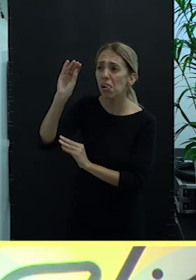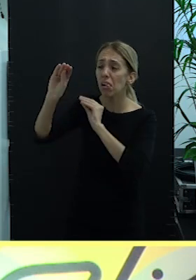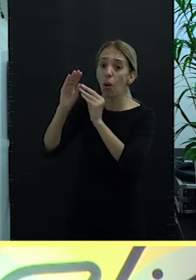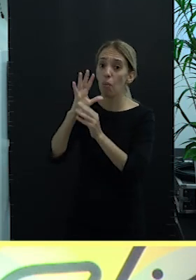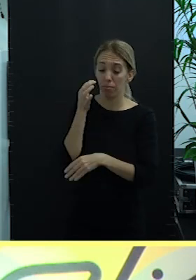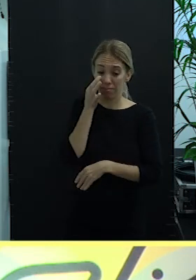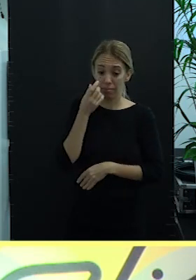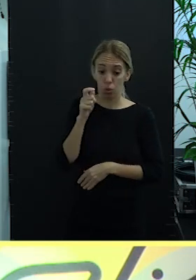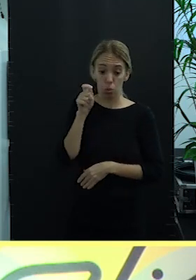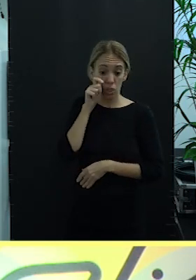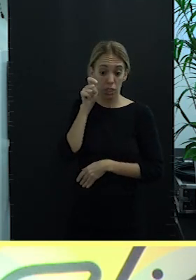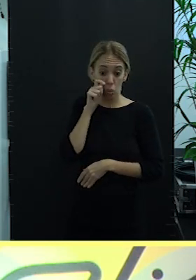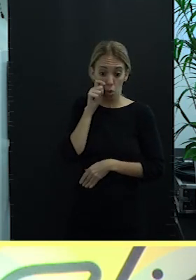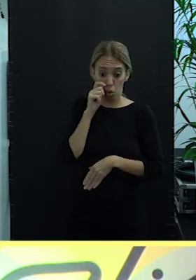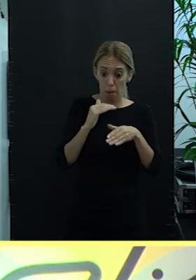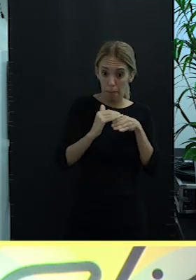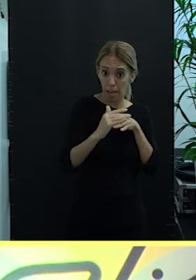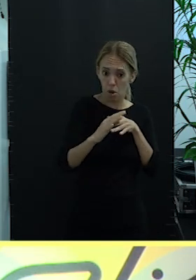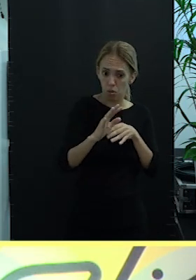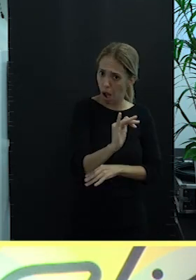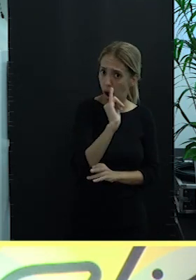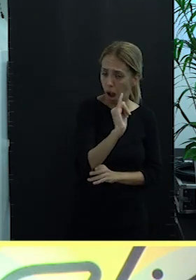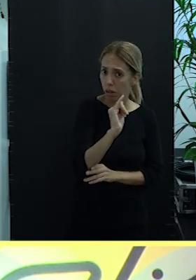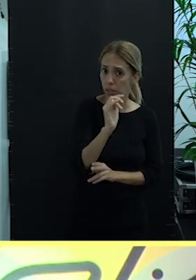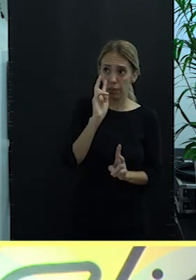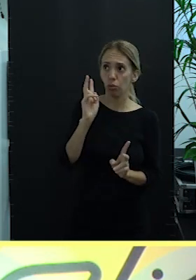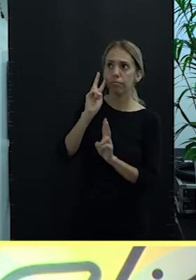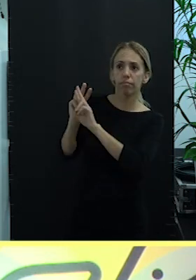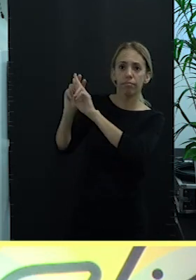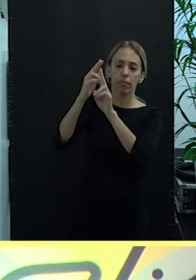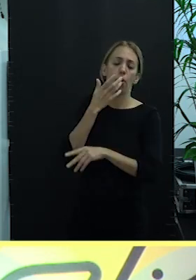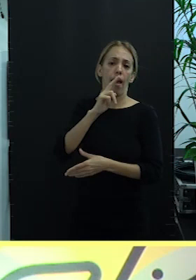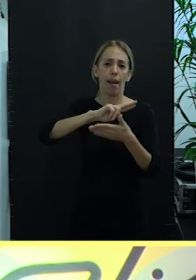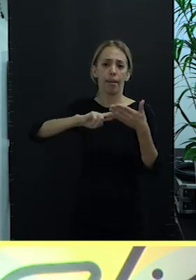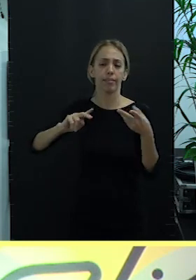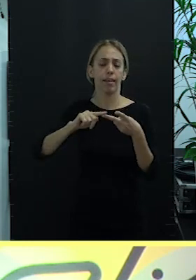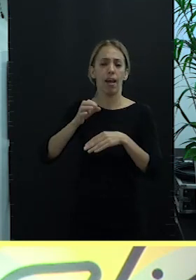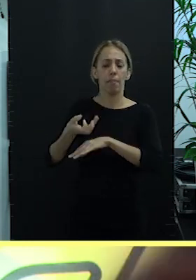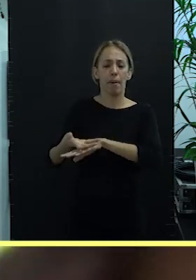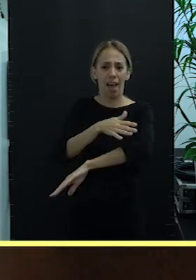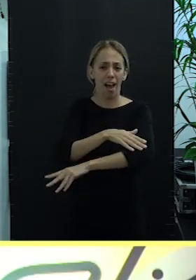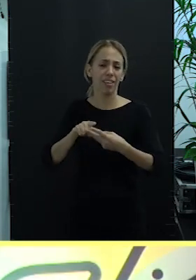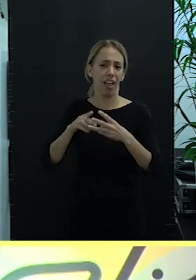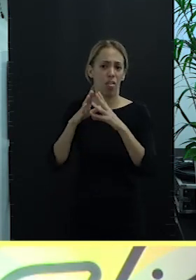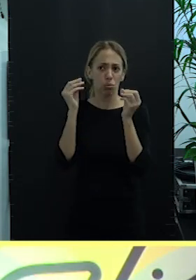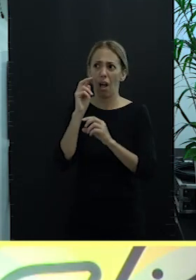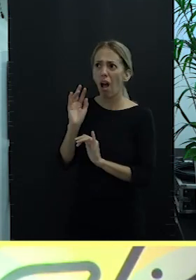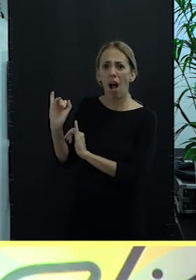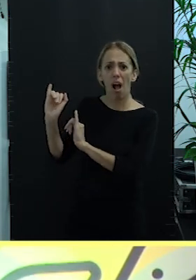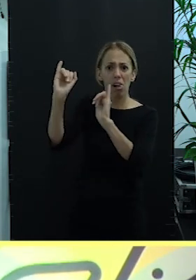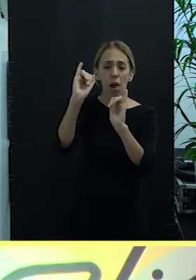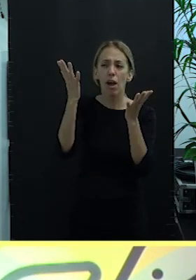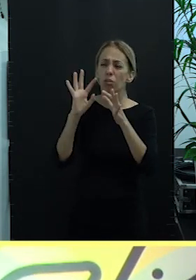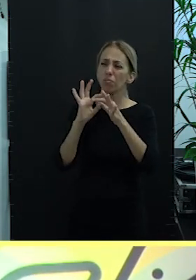producto turístico marinero existe, como ya hemos visto, en Galicia, en Baleares, en Andalucía. Pero desde el punto de vista de la